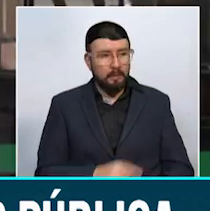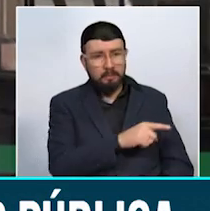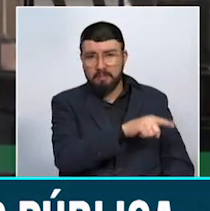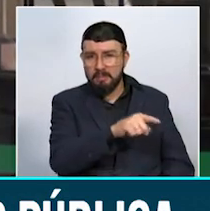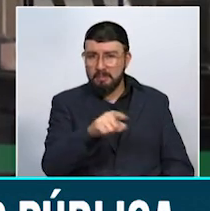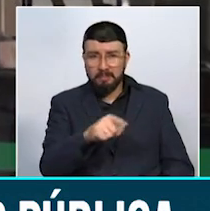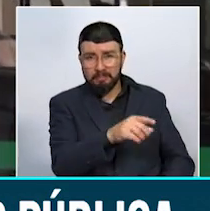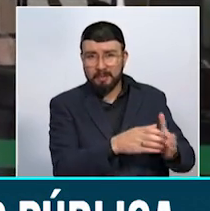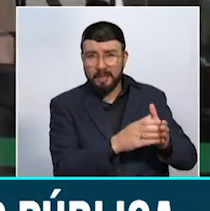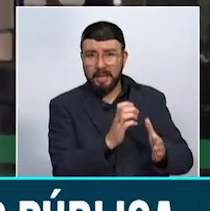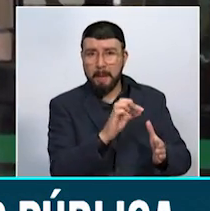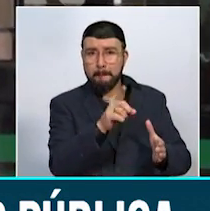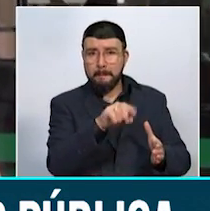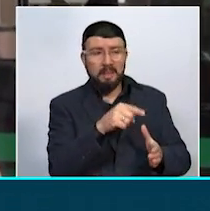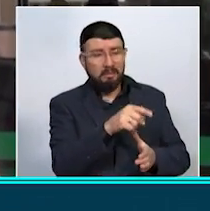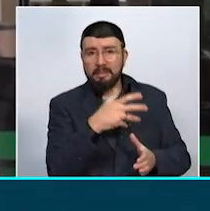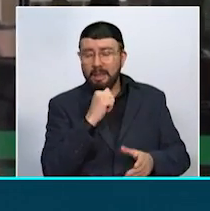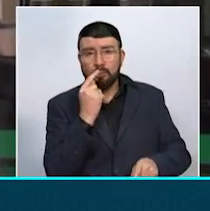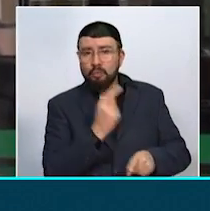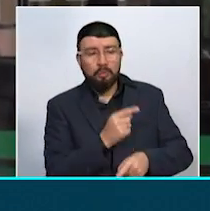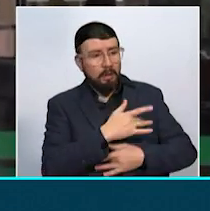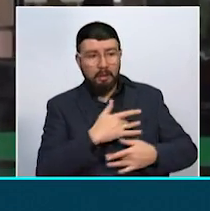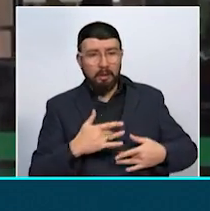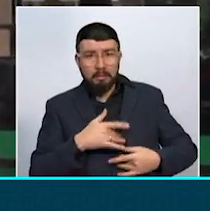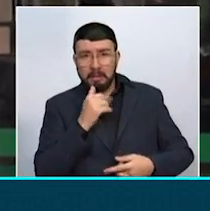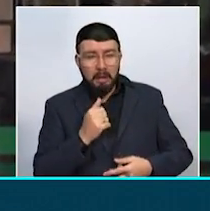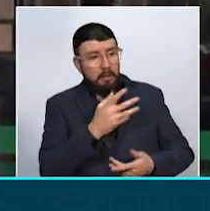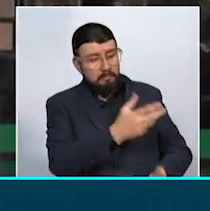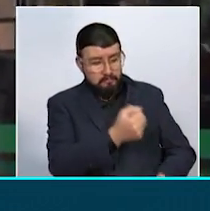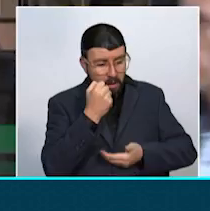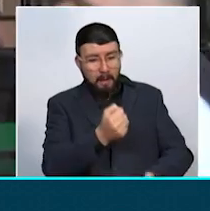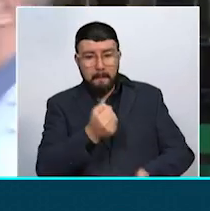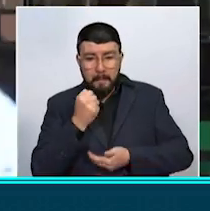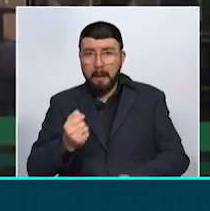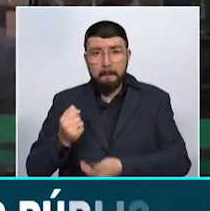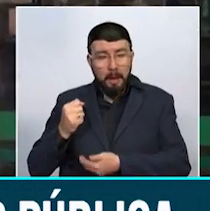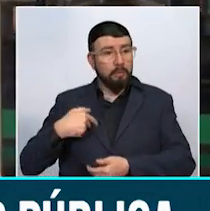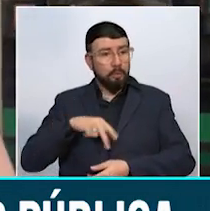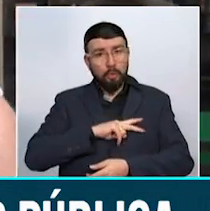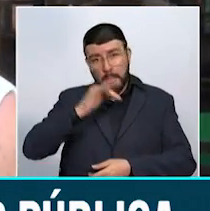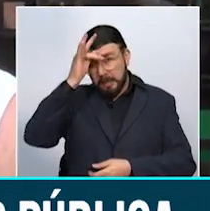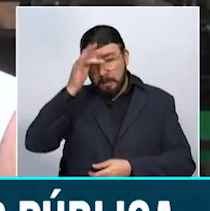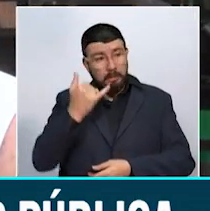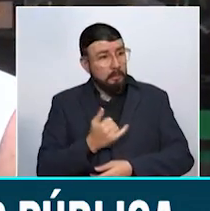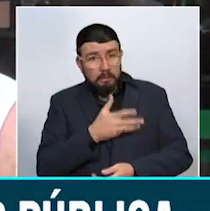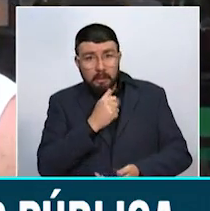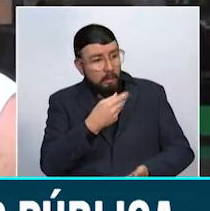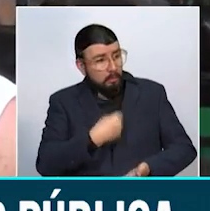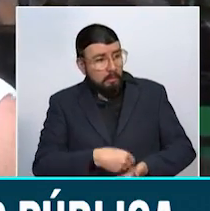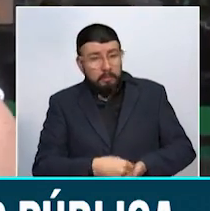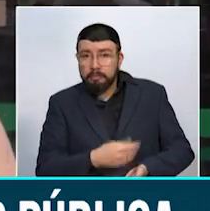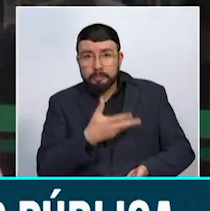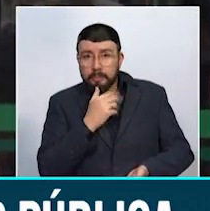están cumpliendo, no están cumpliendo con sus proveedores y que son prestadores que son los